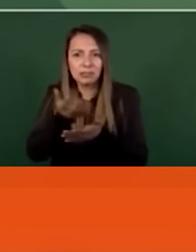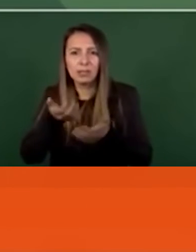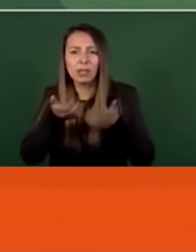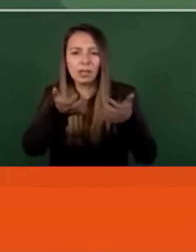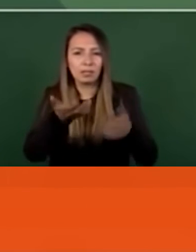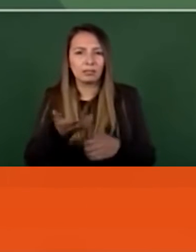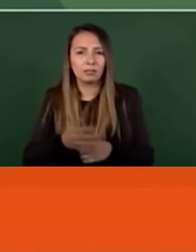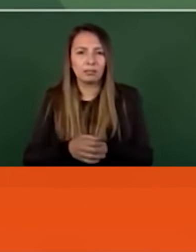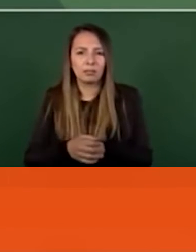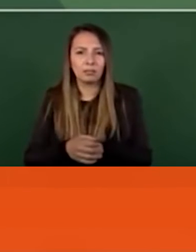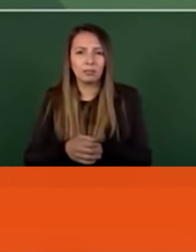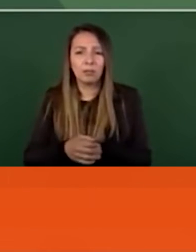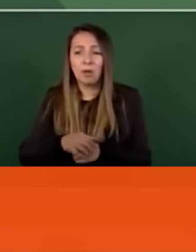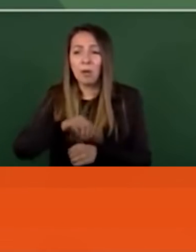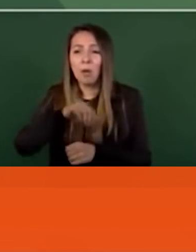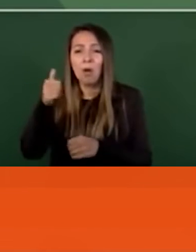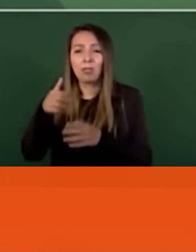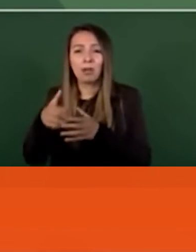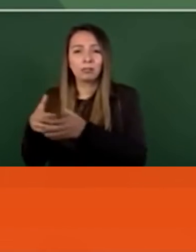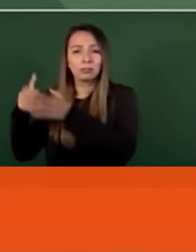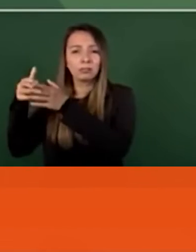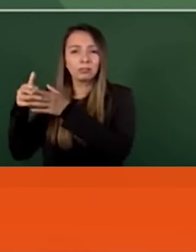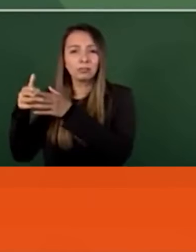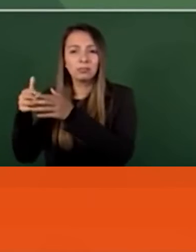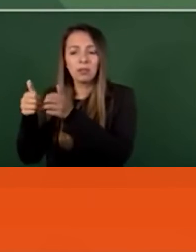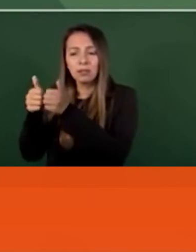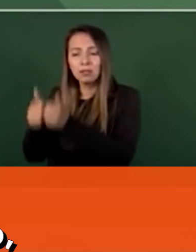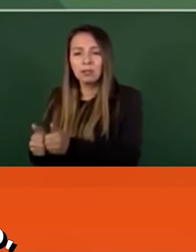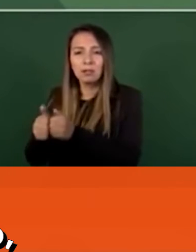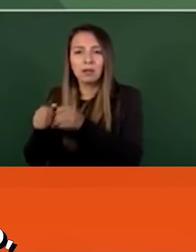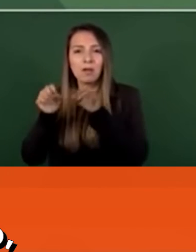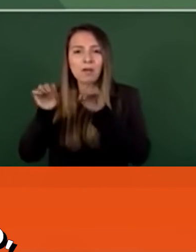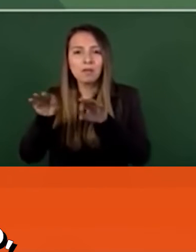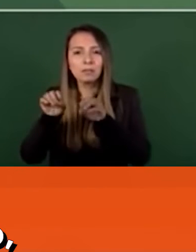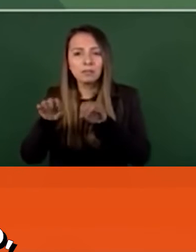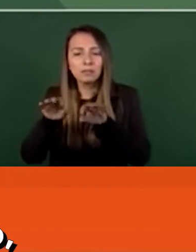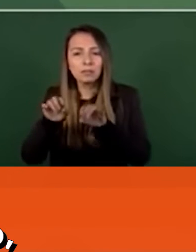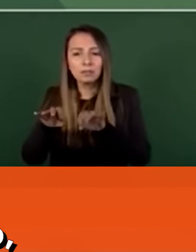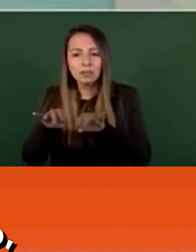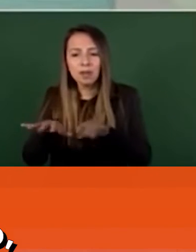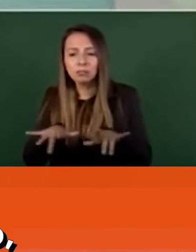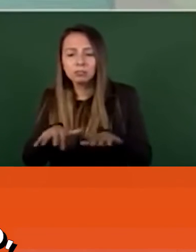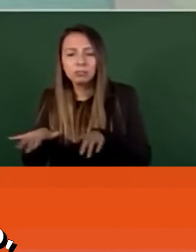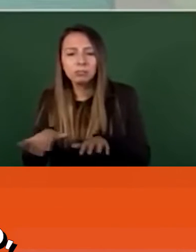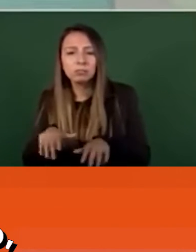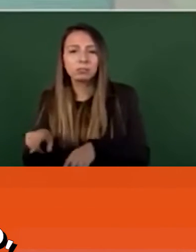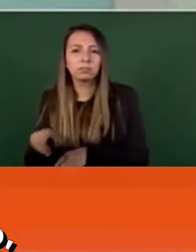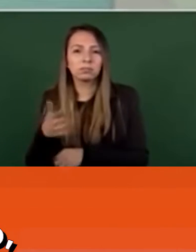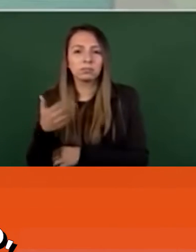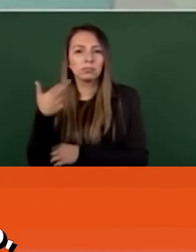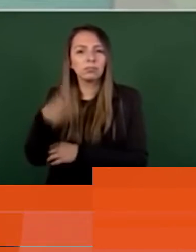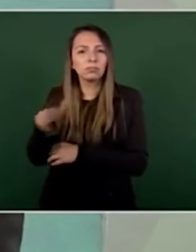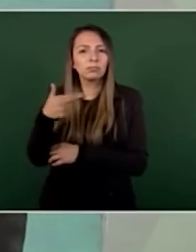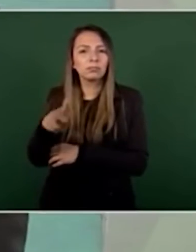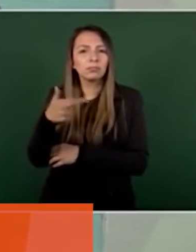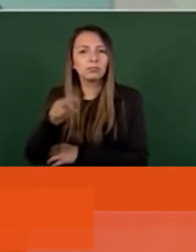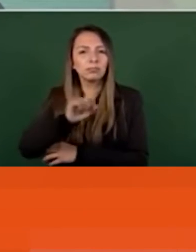no los que están en las oficinas, los restaurantes de lujo,